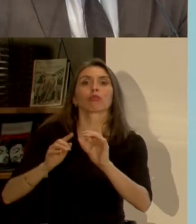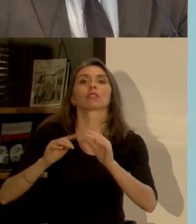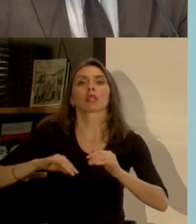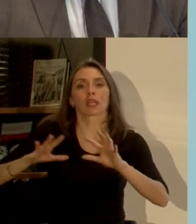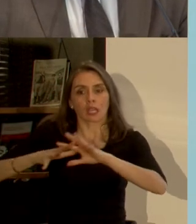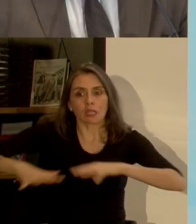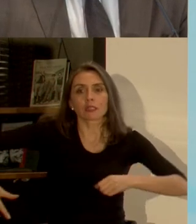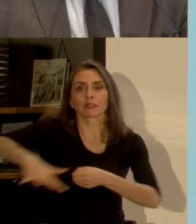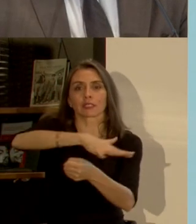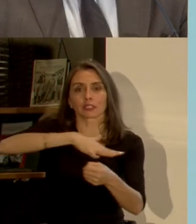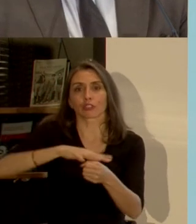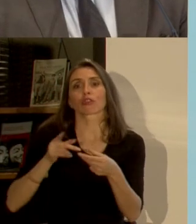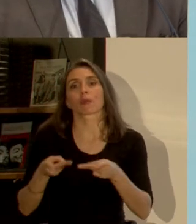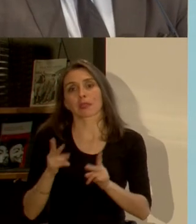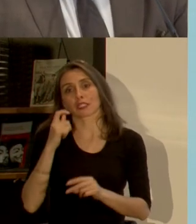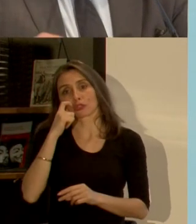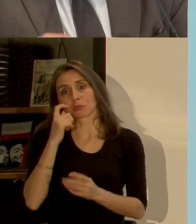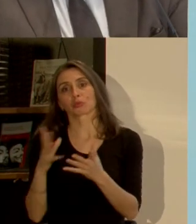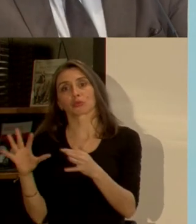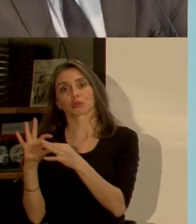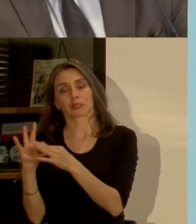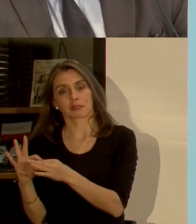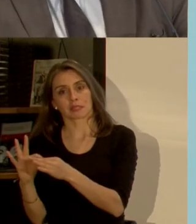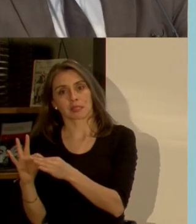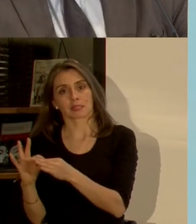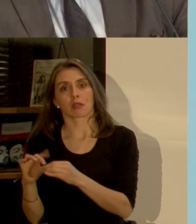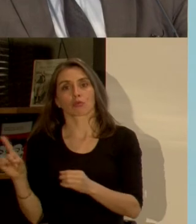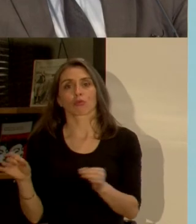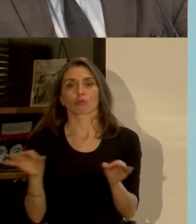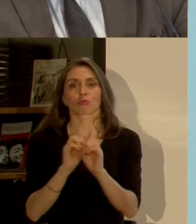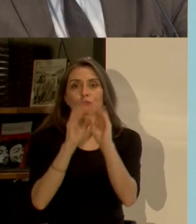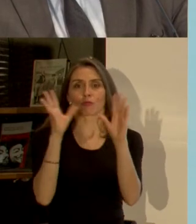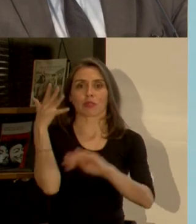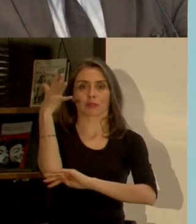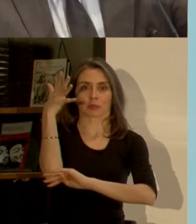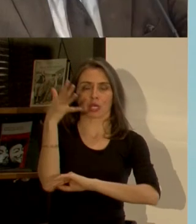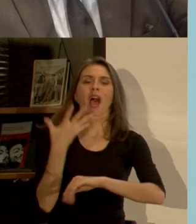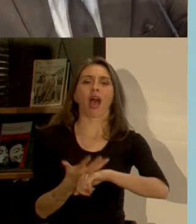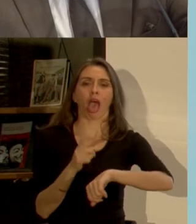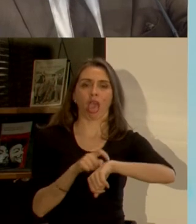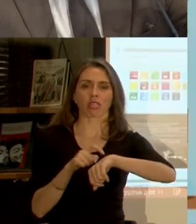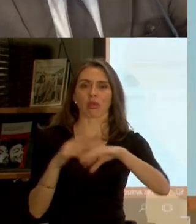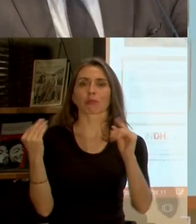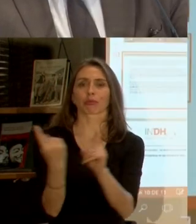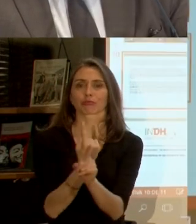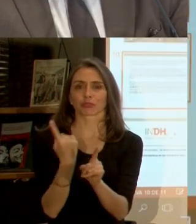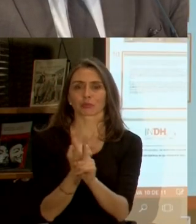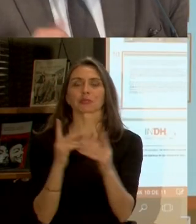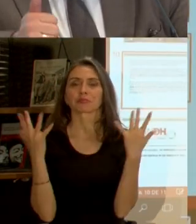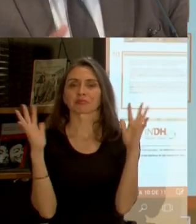derecho humano muchas gracias Branislav por tu exposición vamos a tener tiempo para conversar